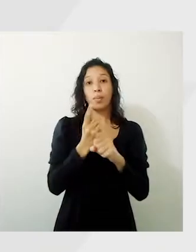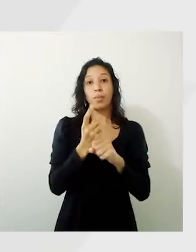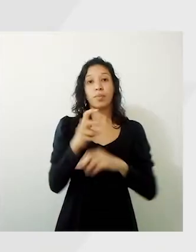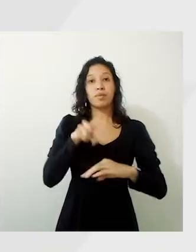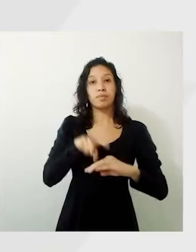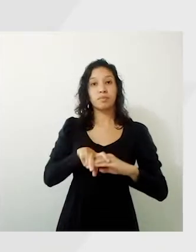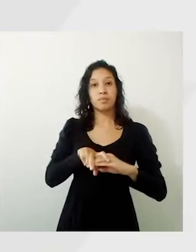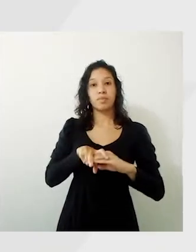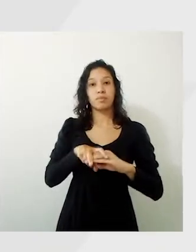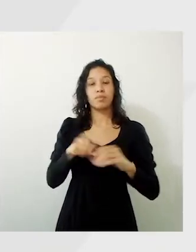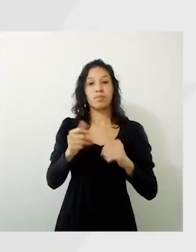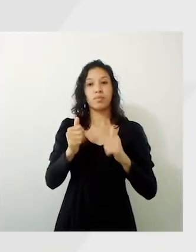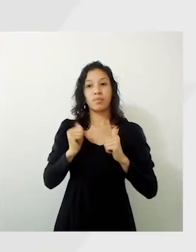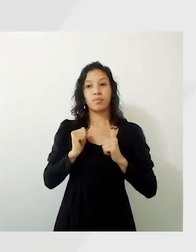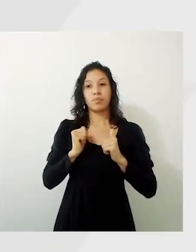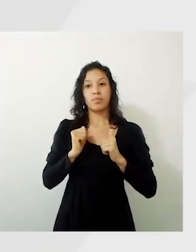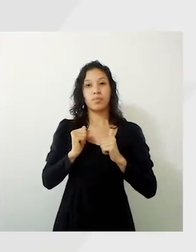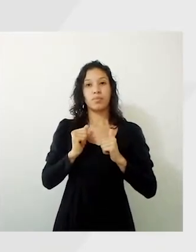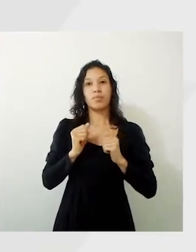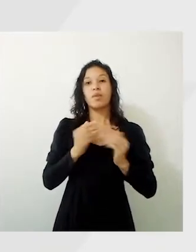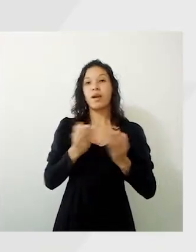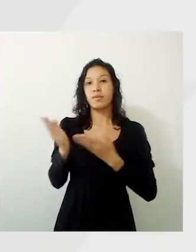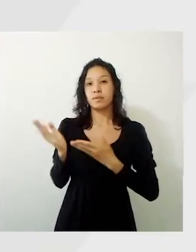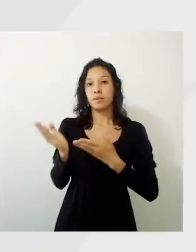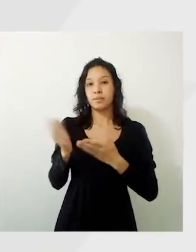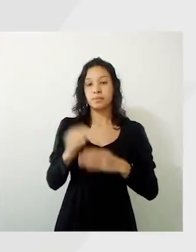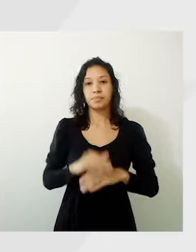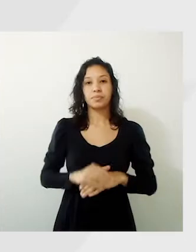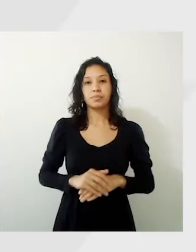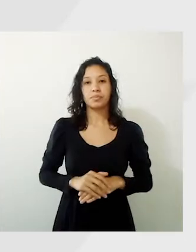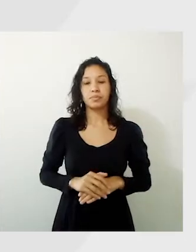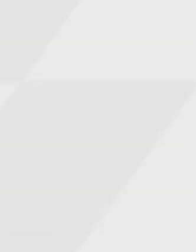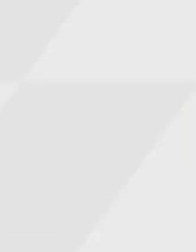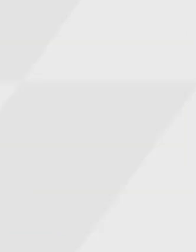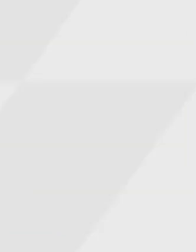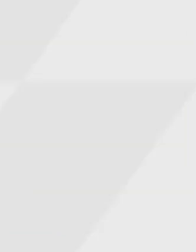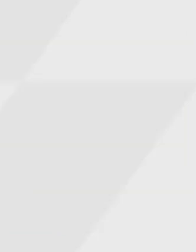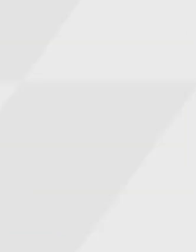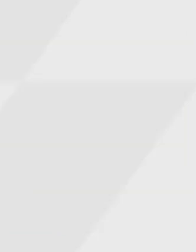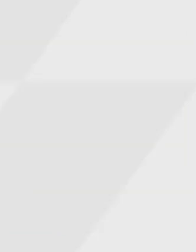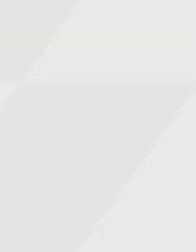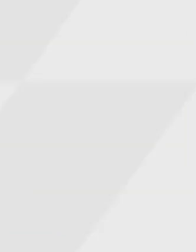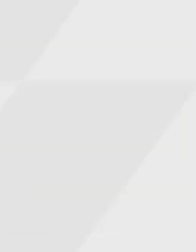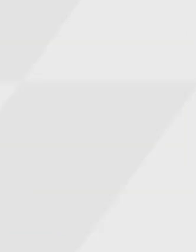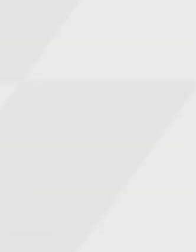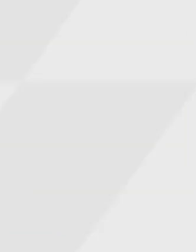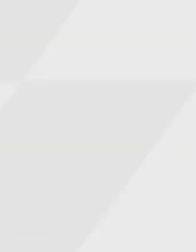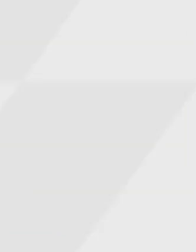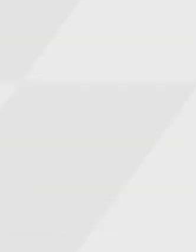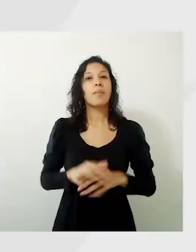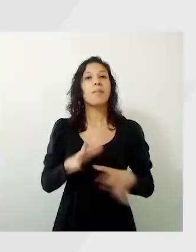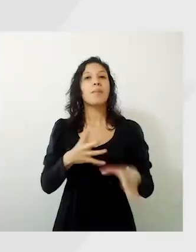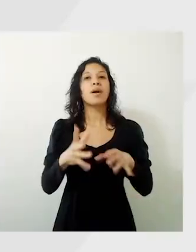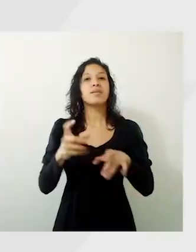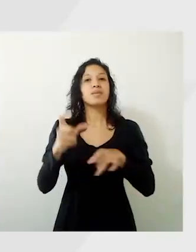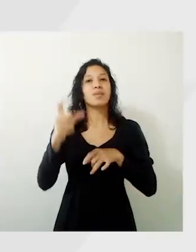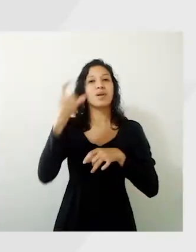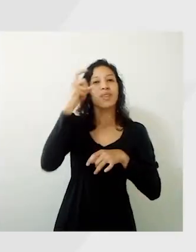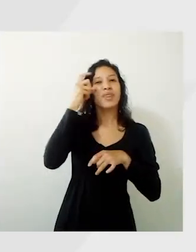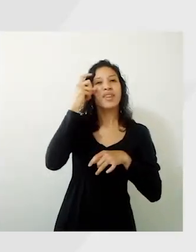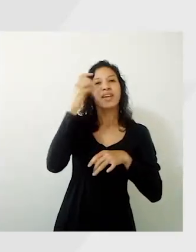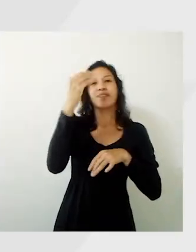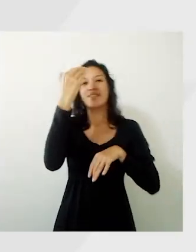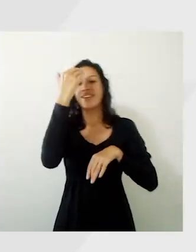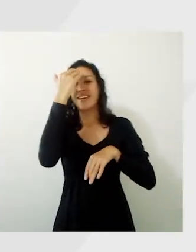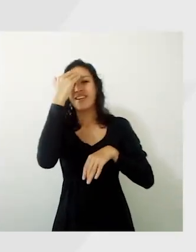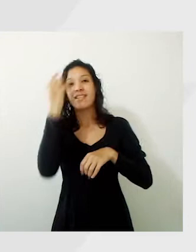primero, sentados, vamos a llevar, ¿sí? Bien abajo y tenemos que tratar de mantener entre diez y